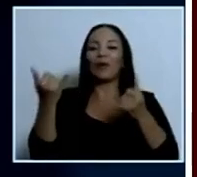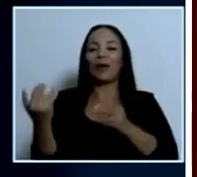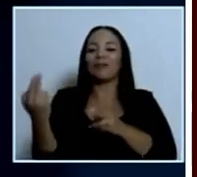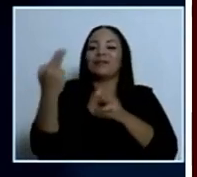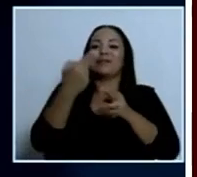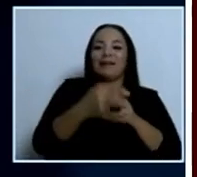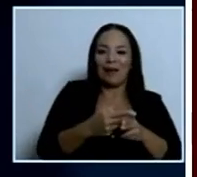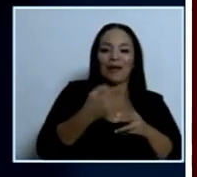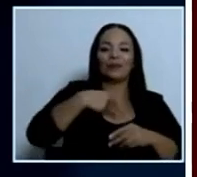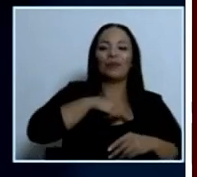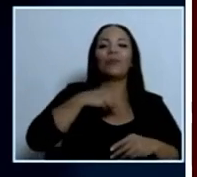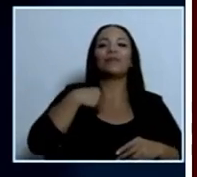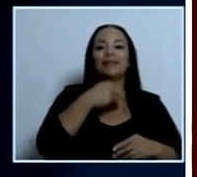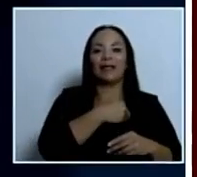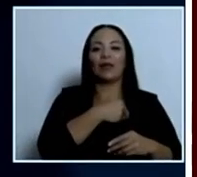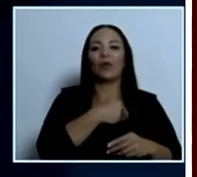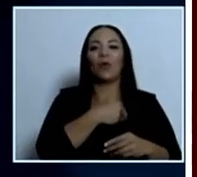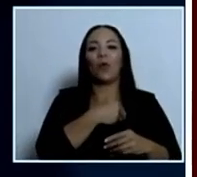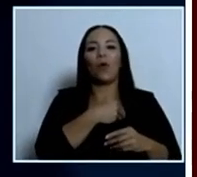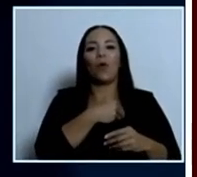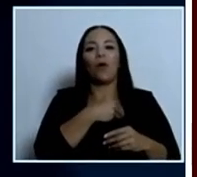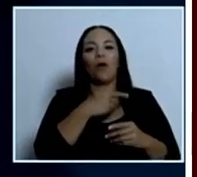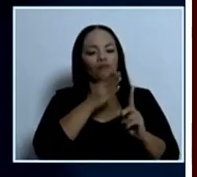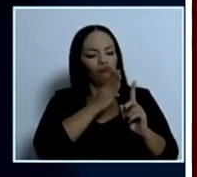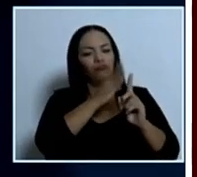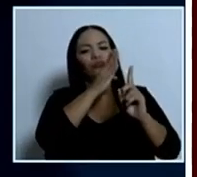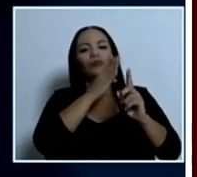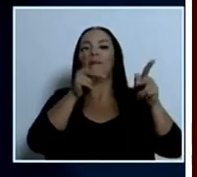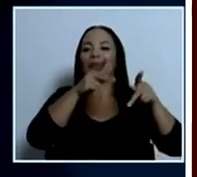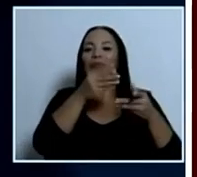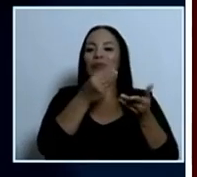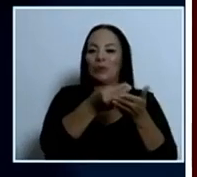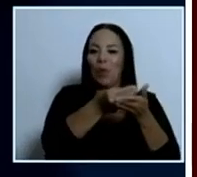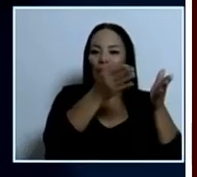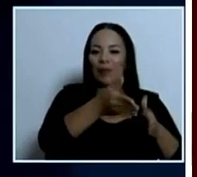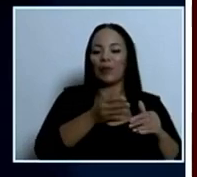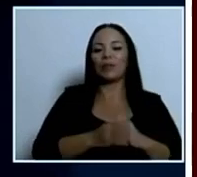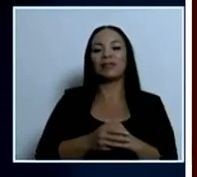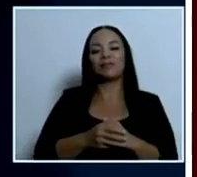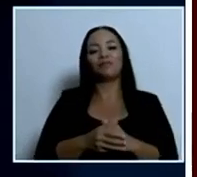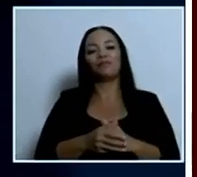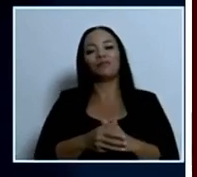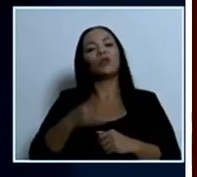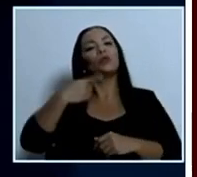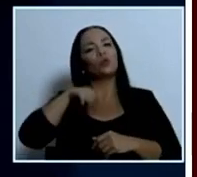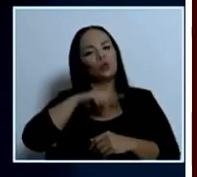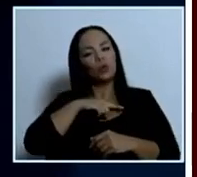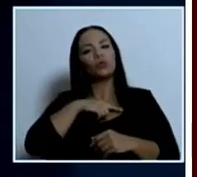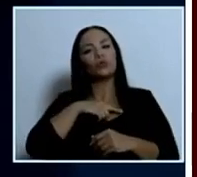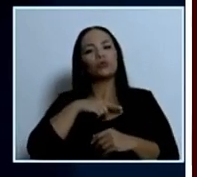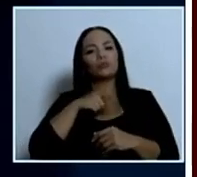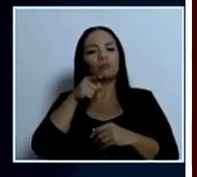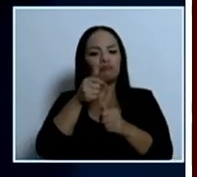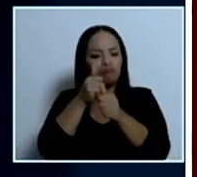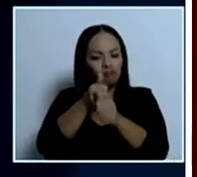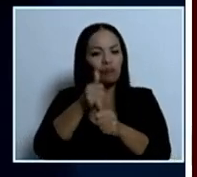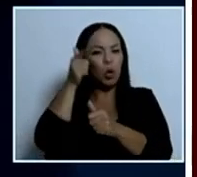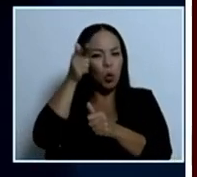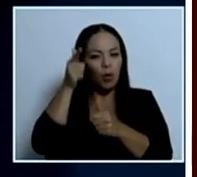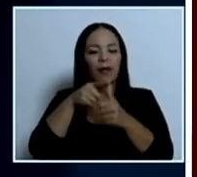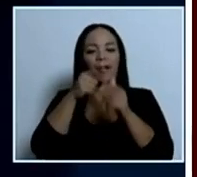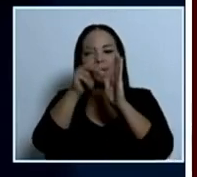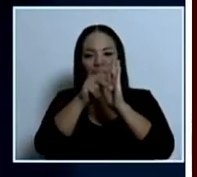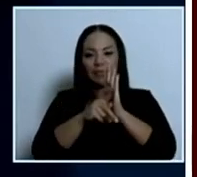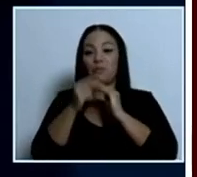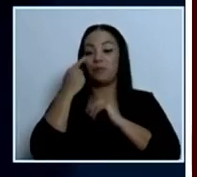Consumidores. Y siendo fiel a esa lógica y a ese principio, presidente, el 25 de